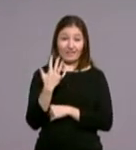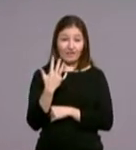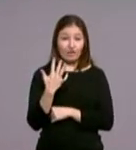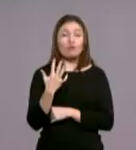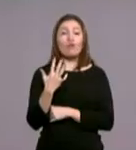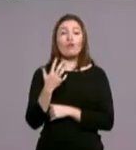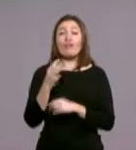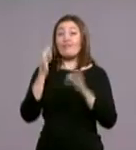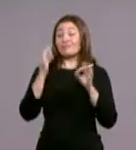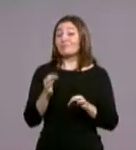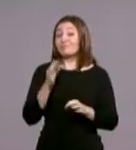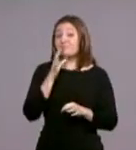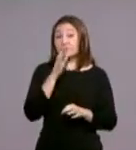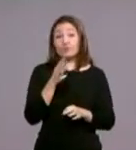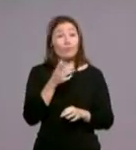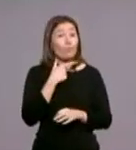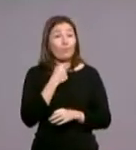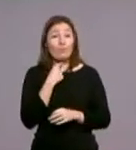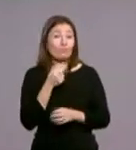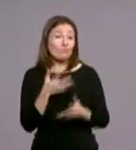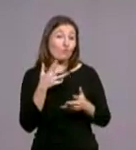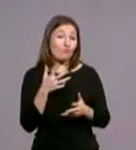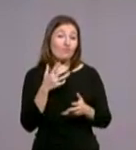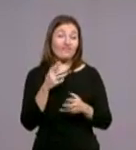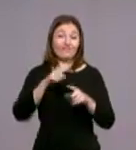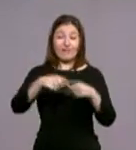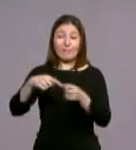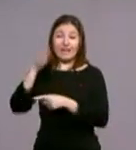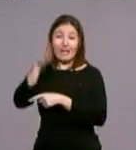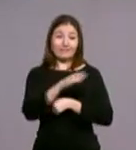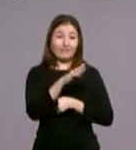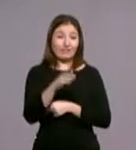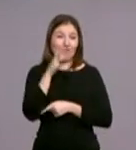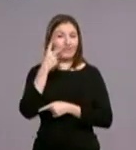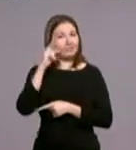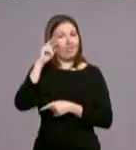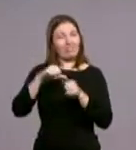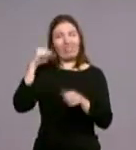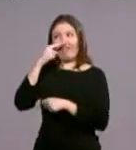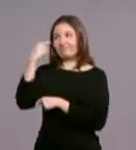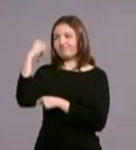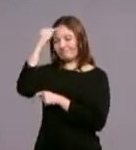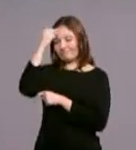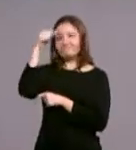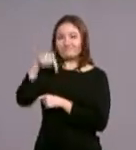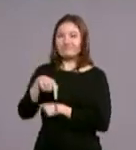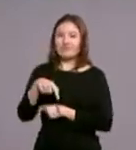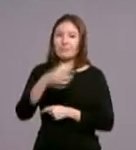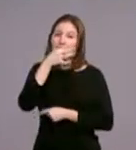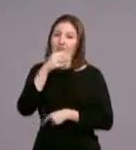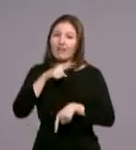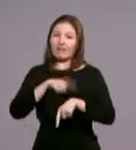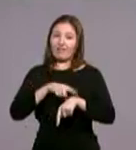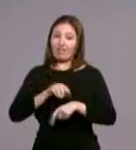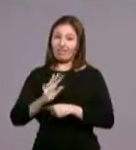Como gusta mucho la bendición a las familias, por la experiencia del año pasado, se ha pensado en a las 5 de la tarde hacer una bendición